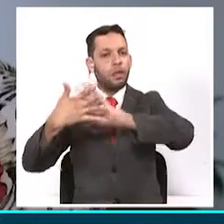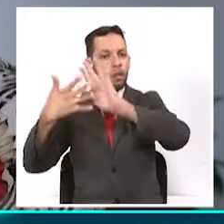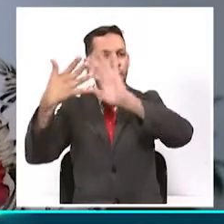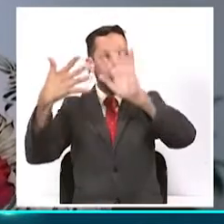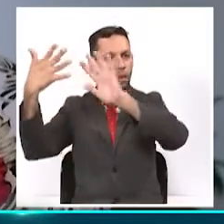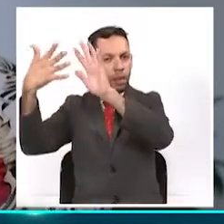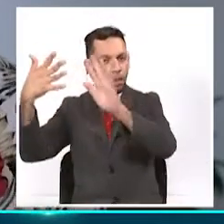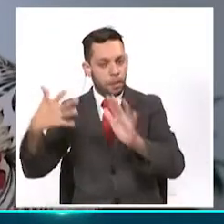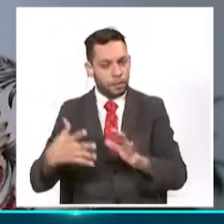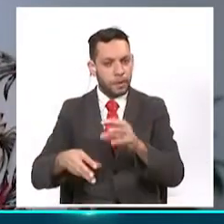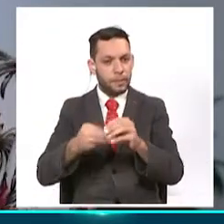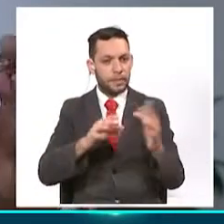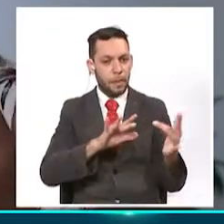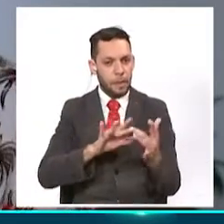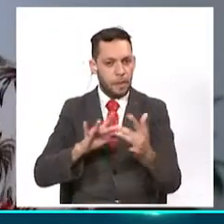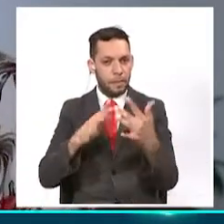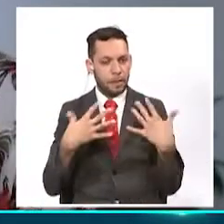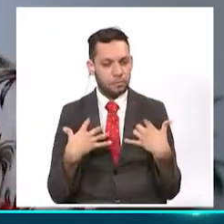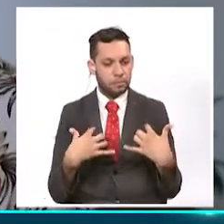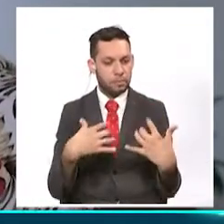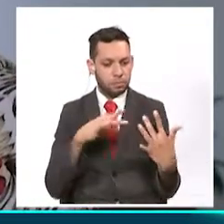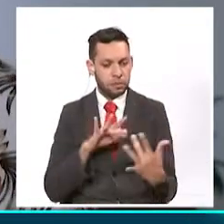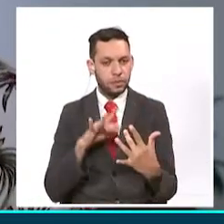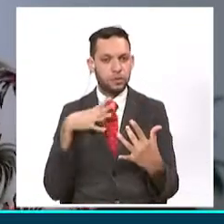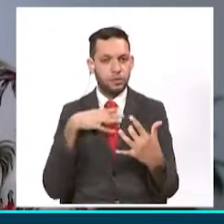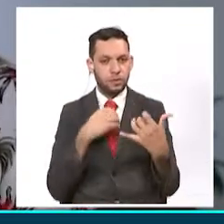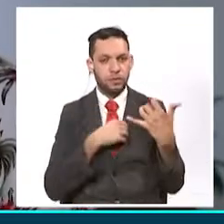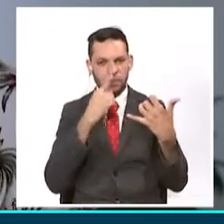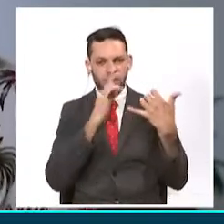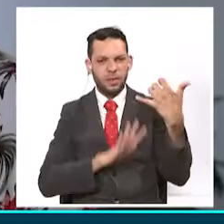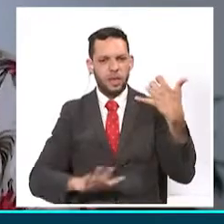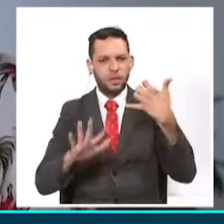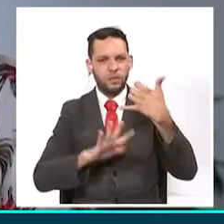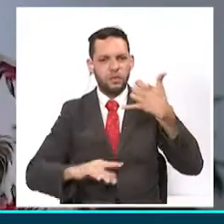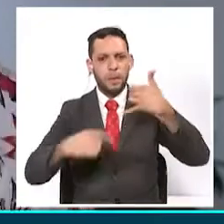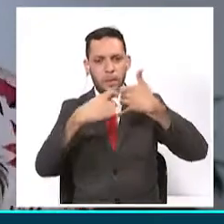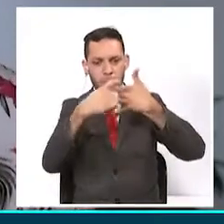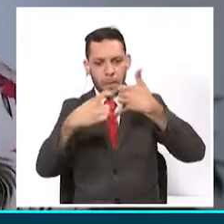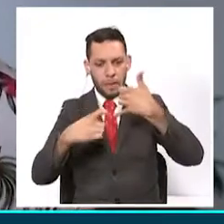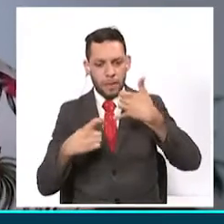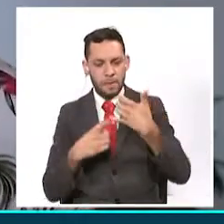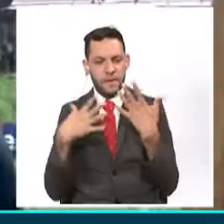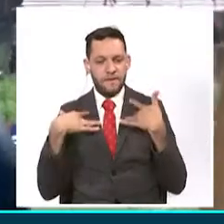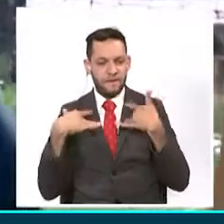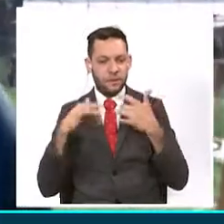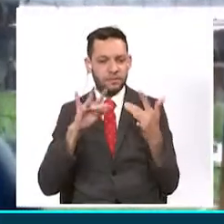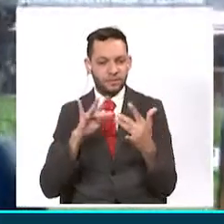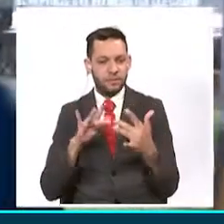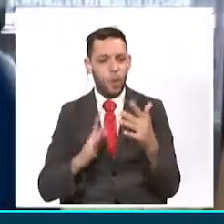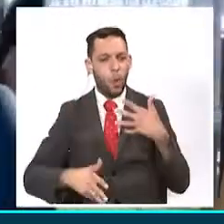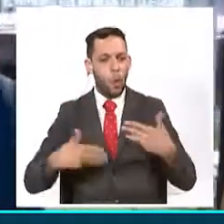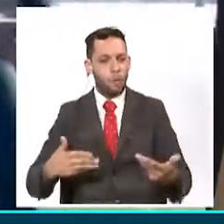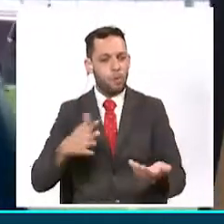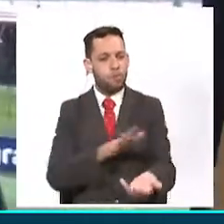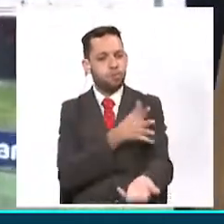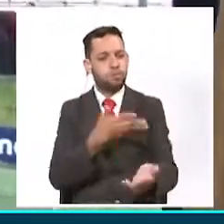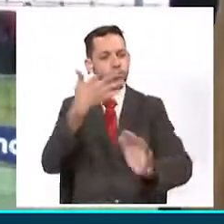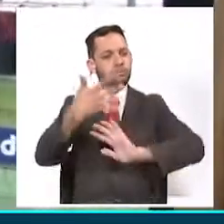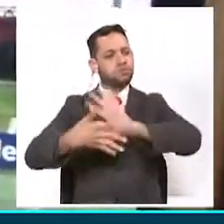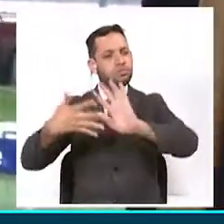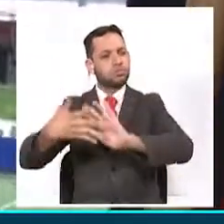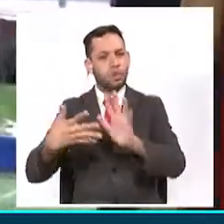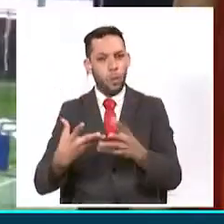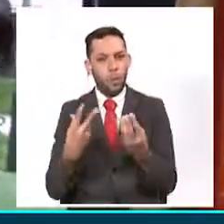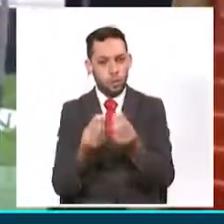interacción con los públicos. Y vamos por todo el país mostrando y llevando vida y alegría al corazón de la gente. Actualmente tenemos cinco